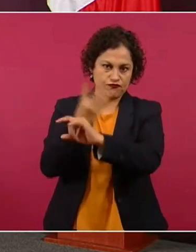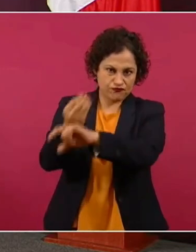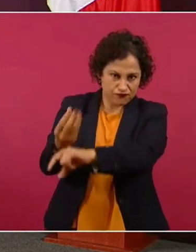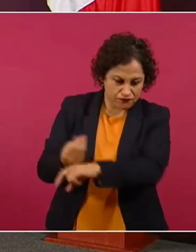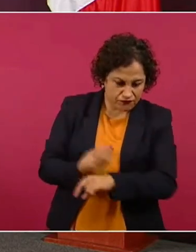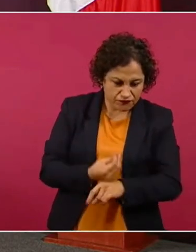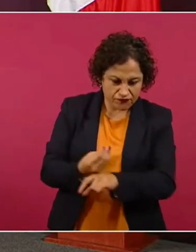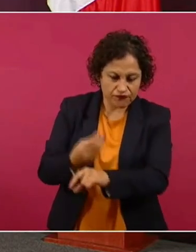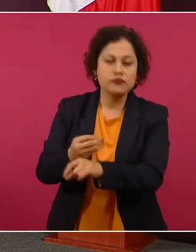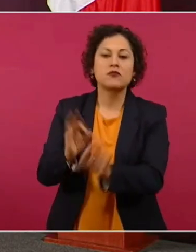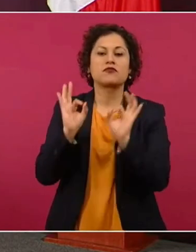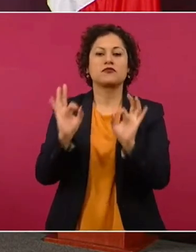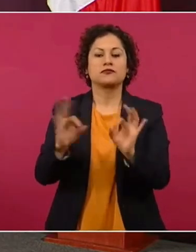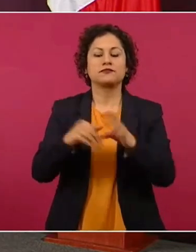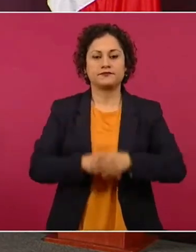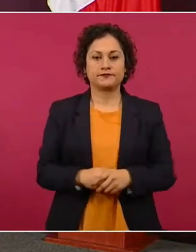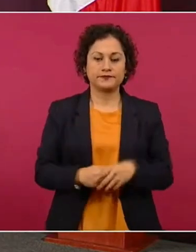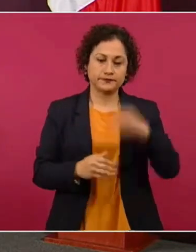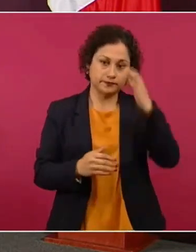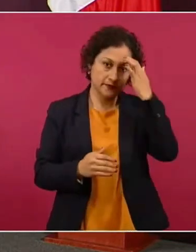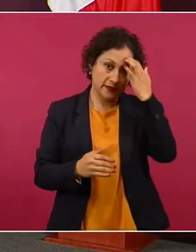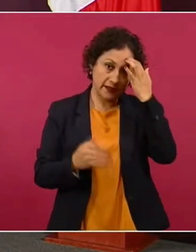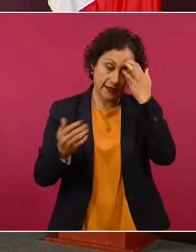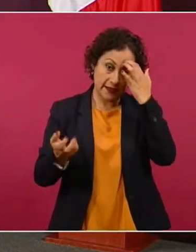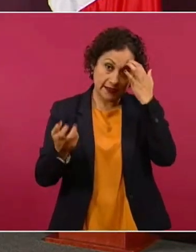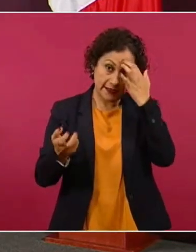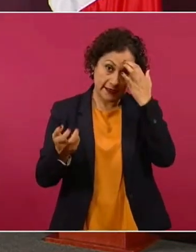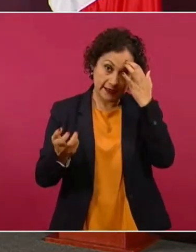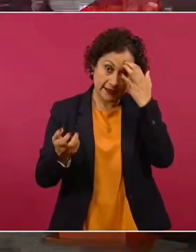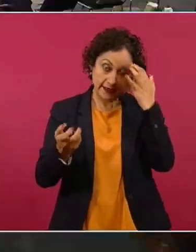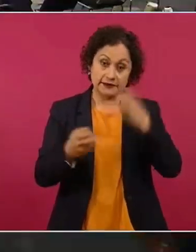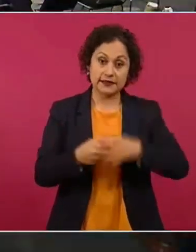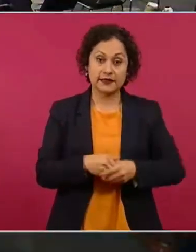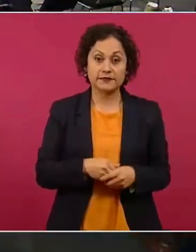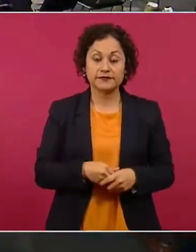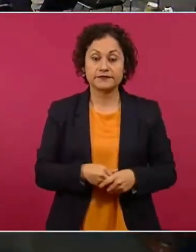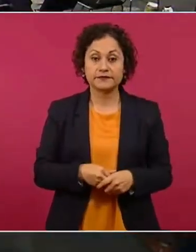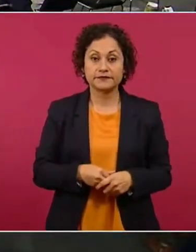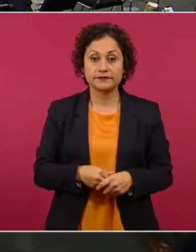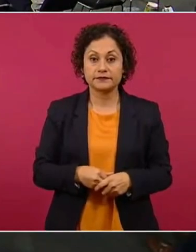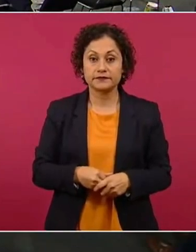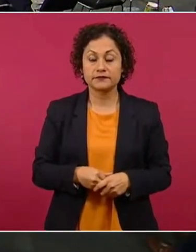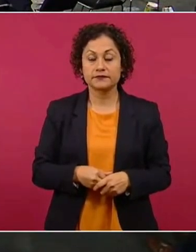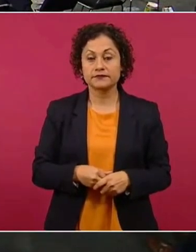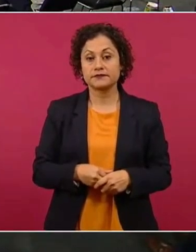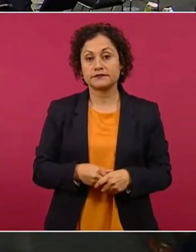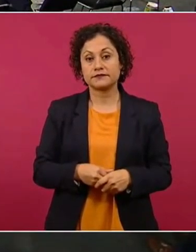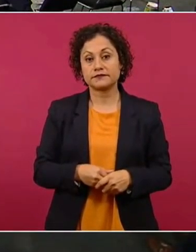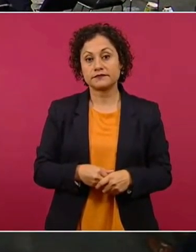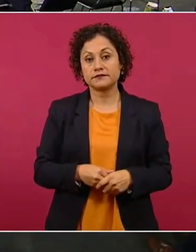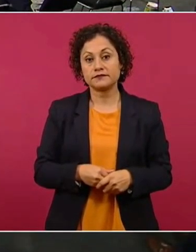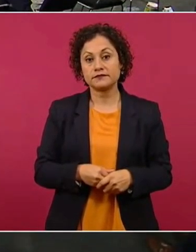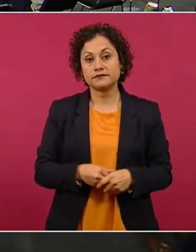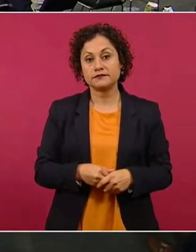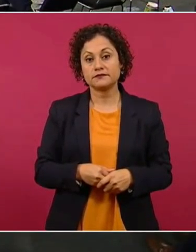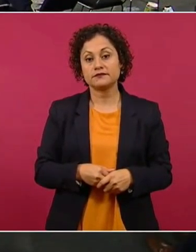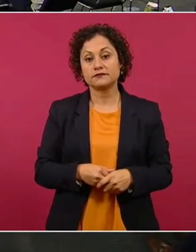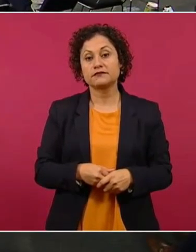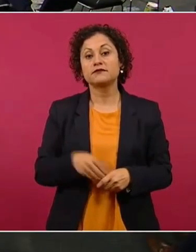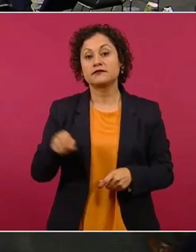carretera. Es la que va también a los pueblos Ceres